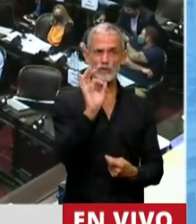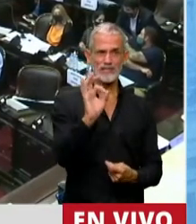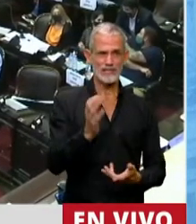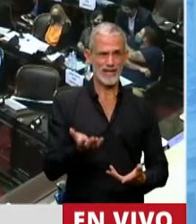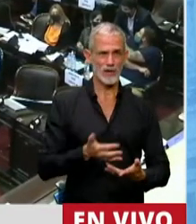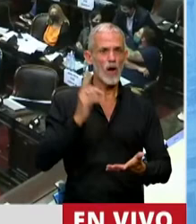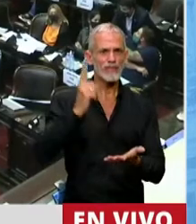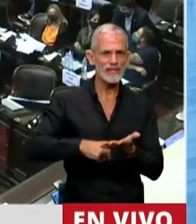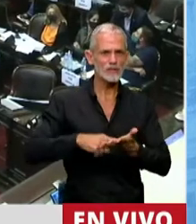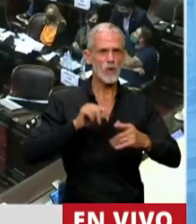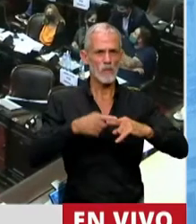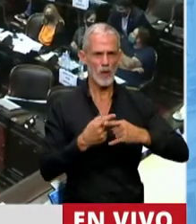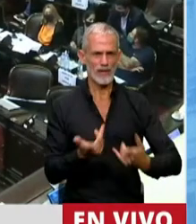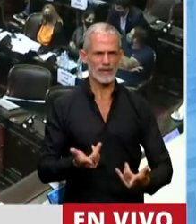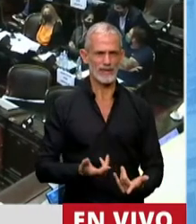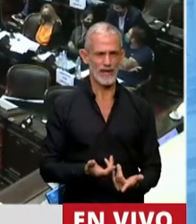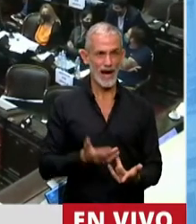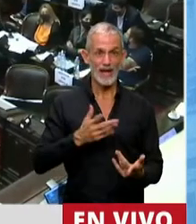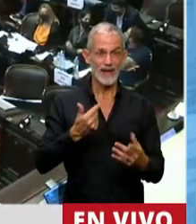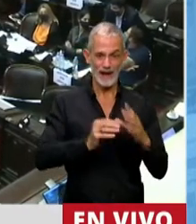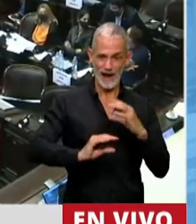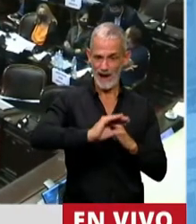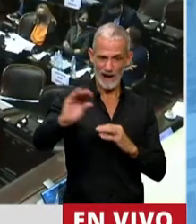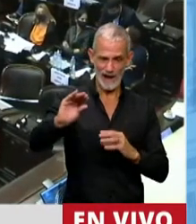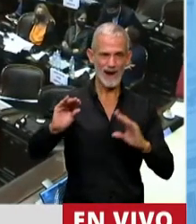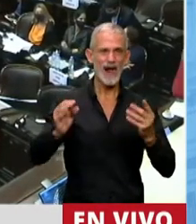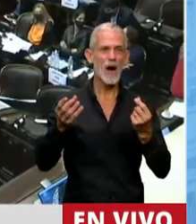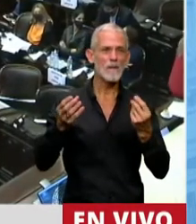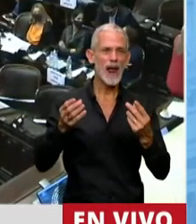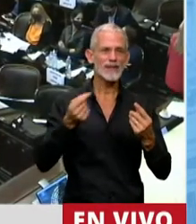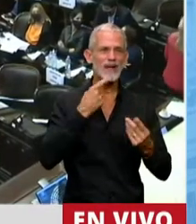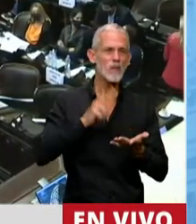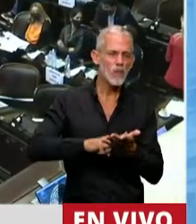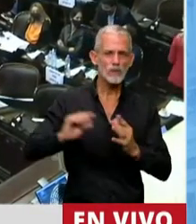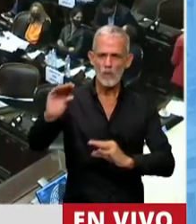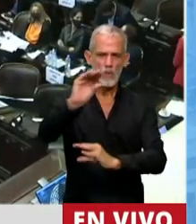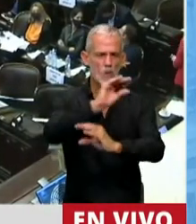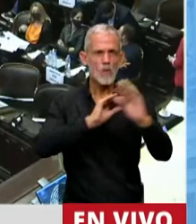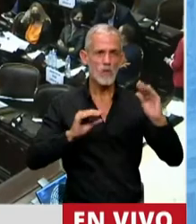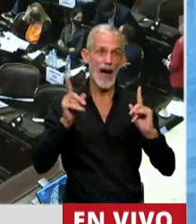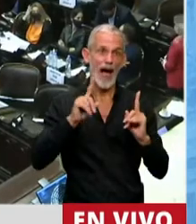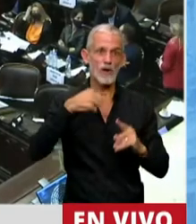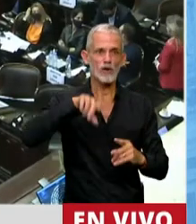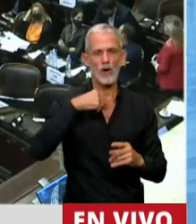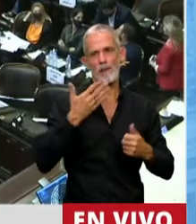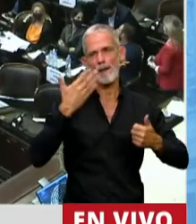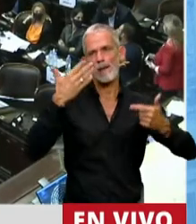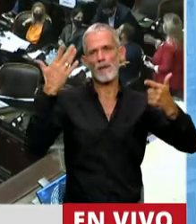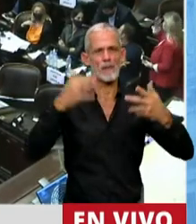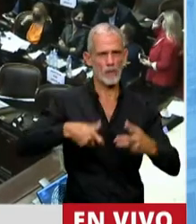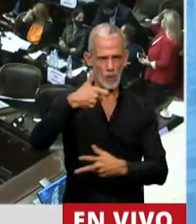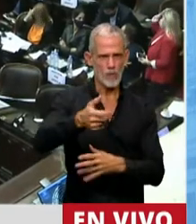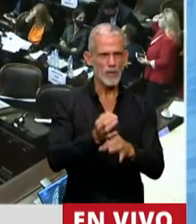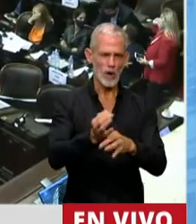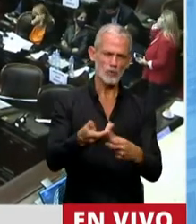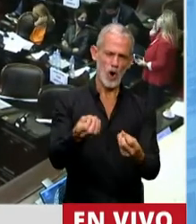es una decisión política de asignar y de reasignar recursos en algo que todos nos llenamos la boca diciendo que es una inversión,